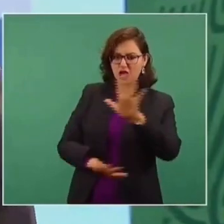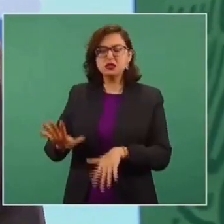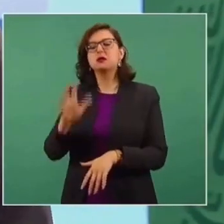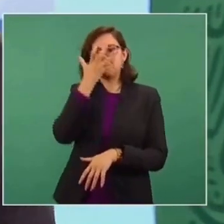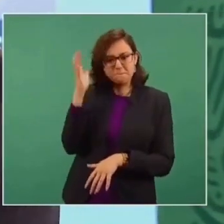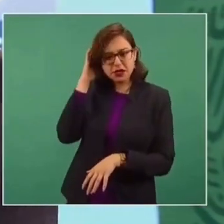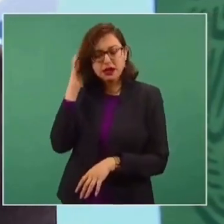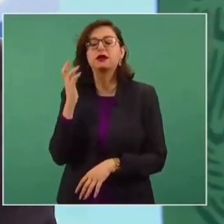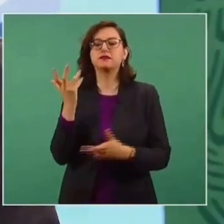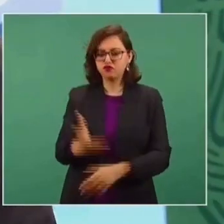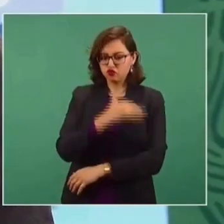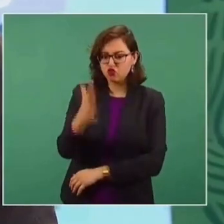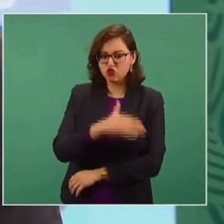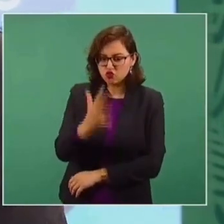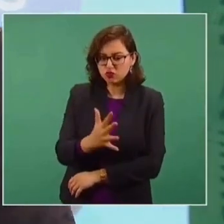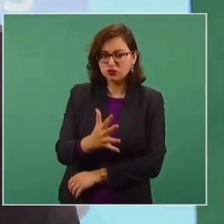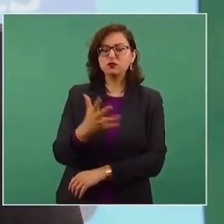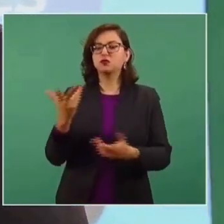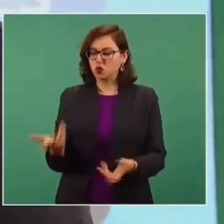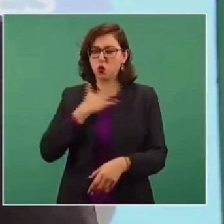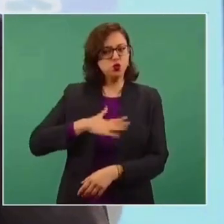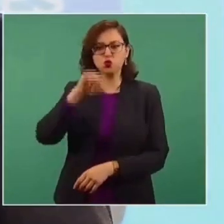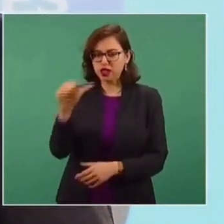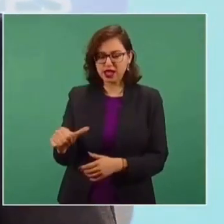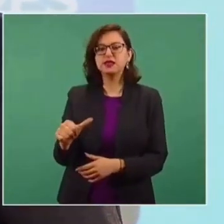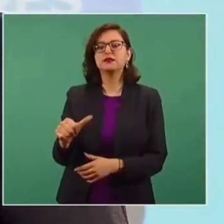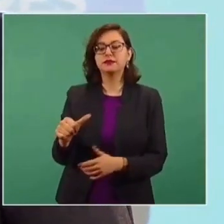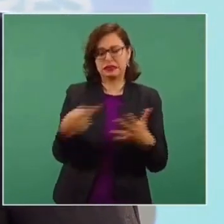y desde luego de la corrupción, de las injusticias.